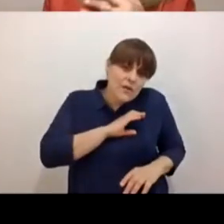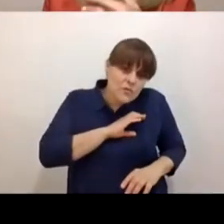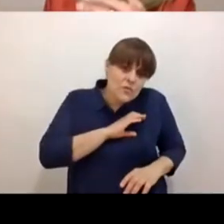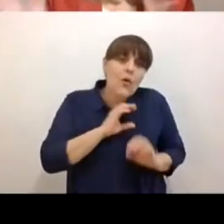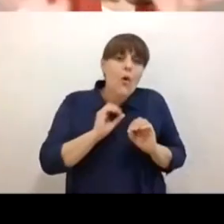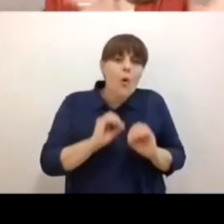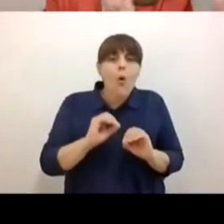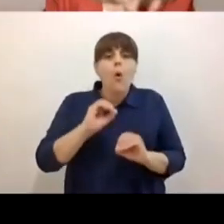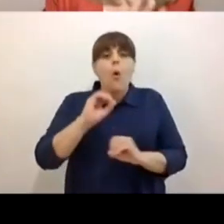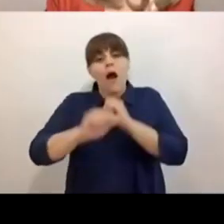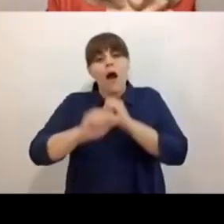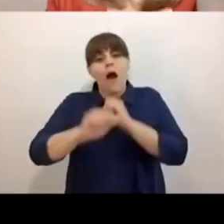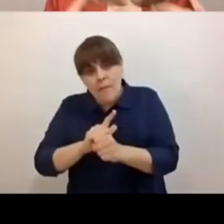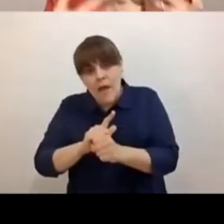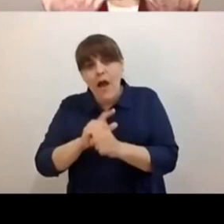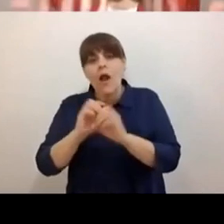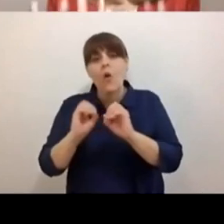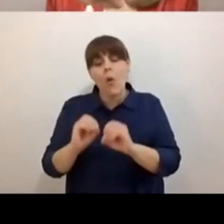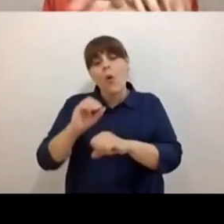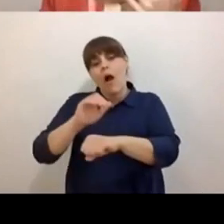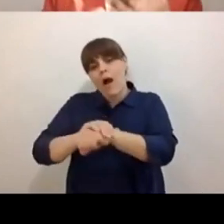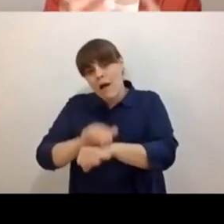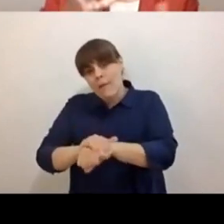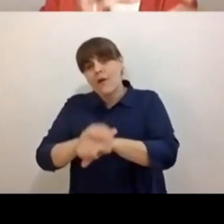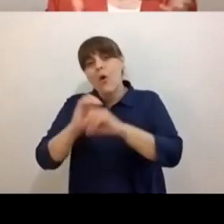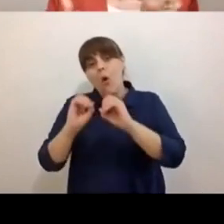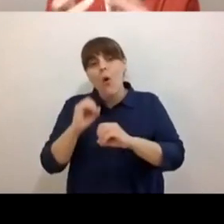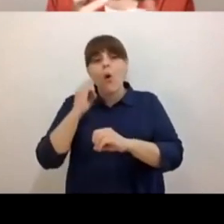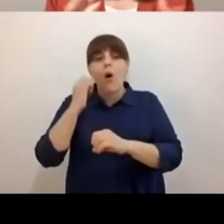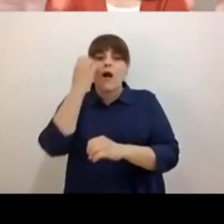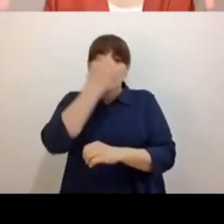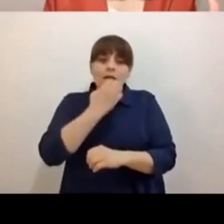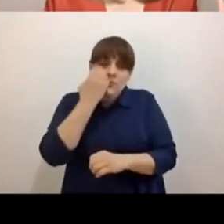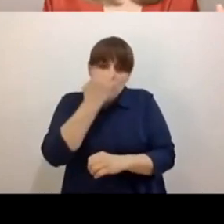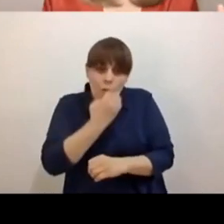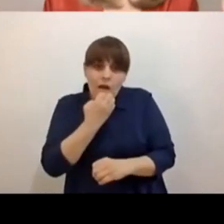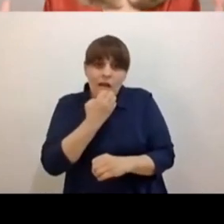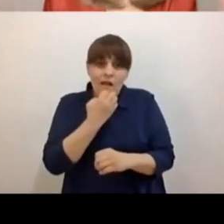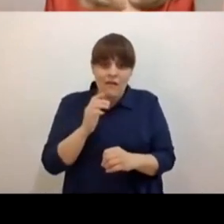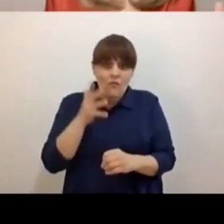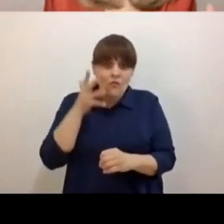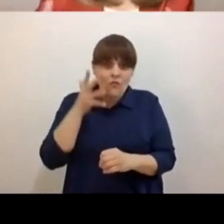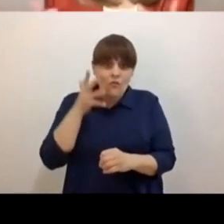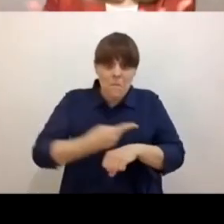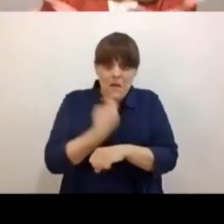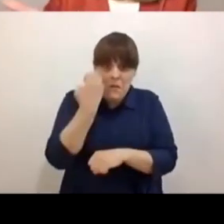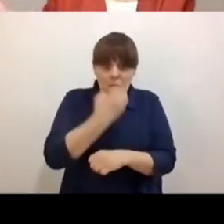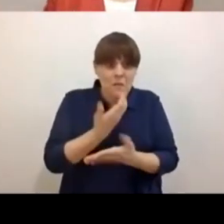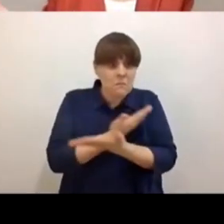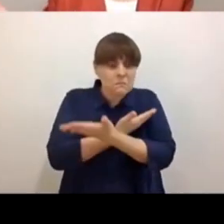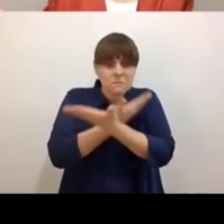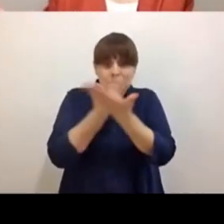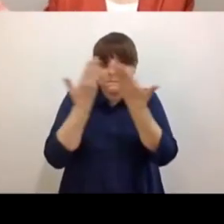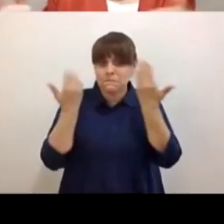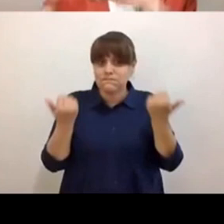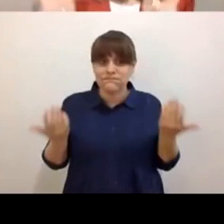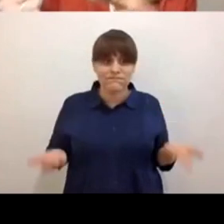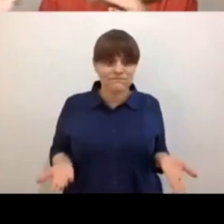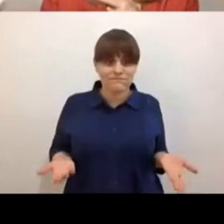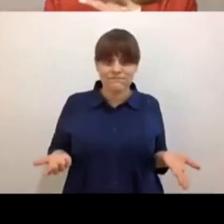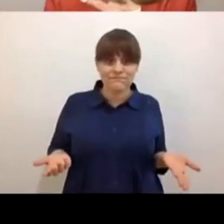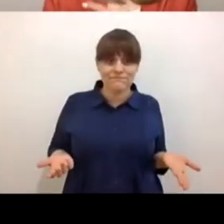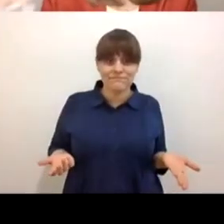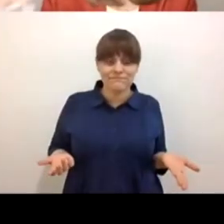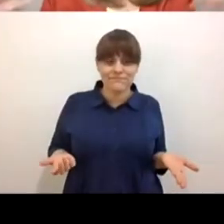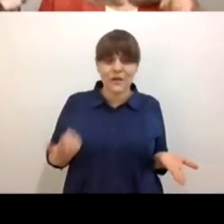A una mascota, a nuestros amigos, la escuela, no sabemos qué va a pasar con la escuela, ¿no? El duelo en realidad no se